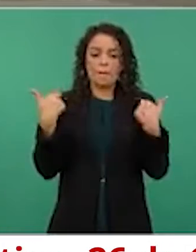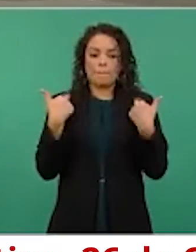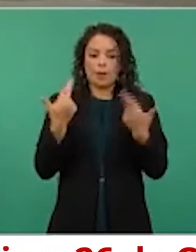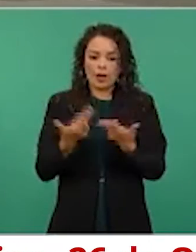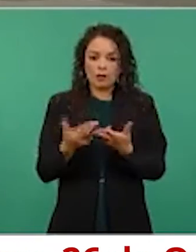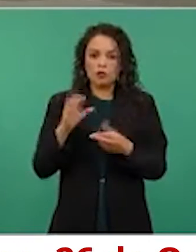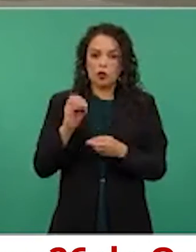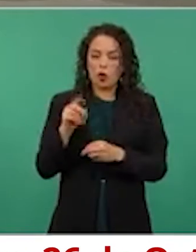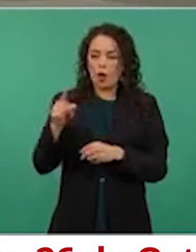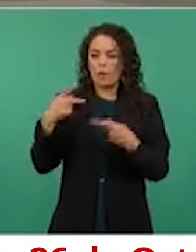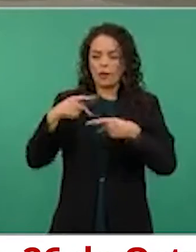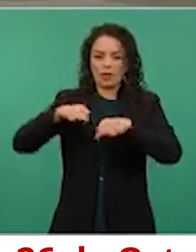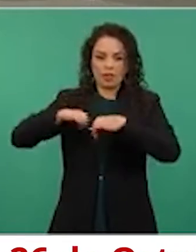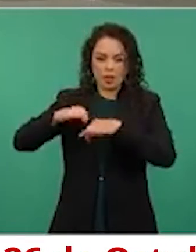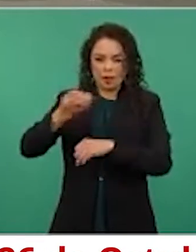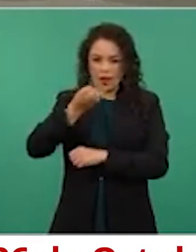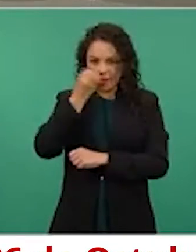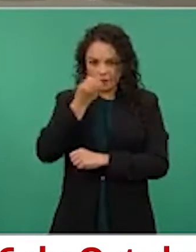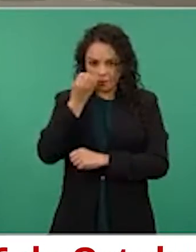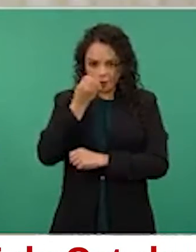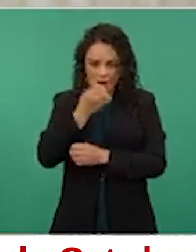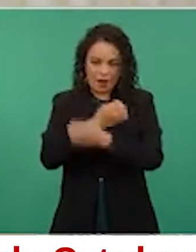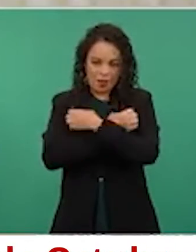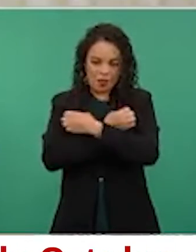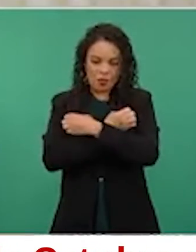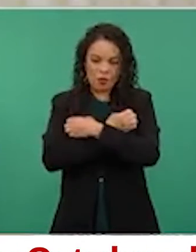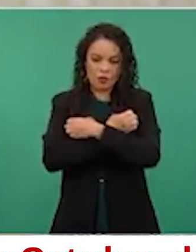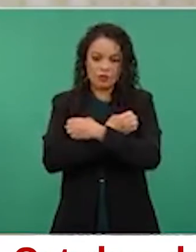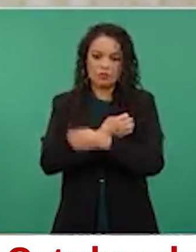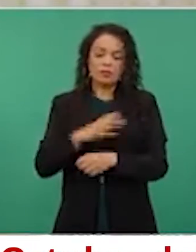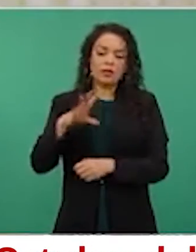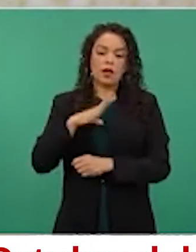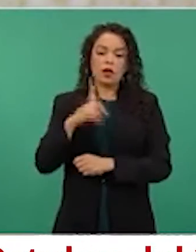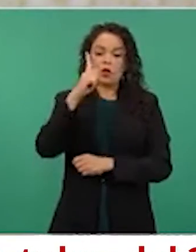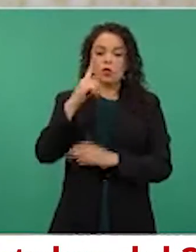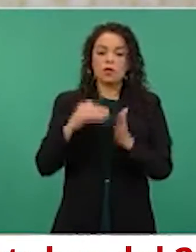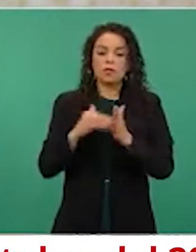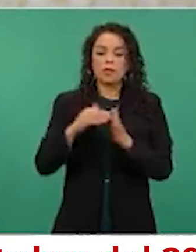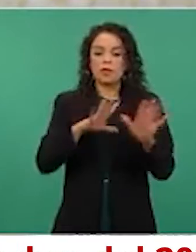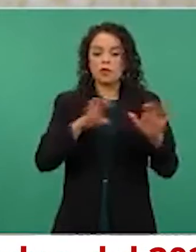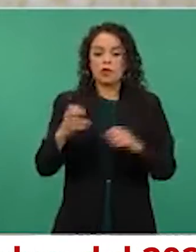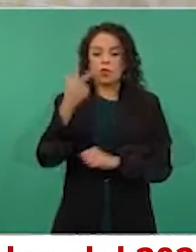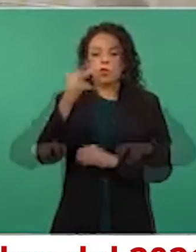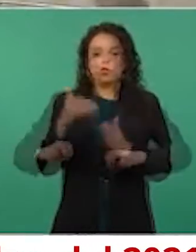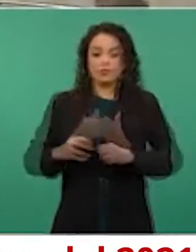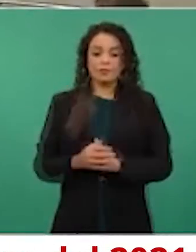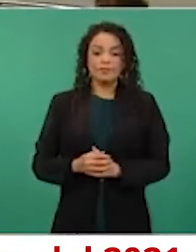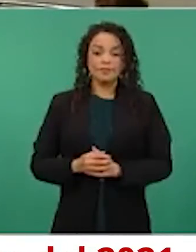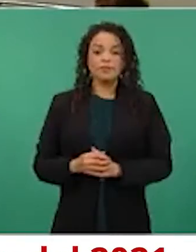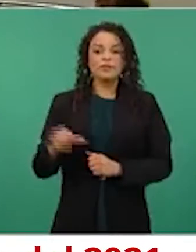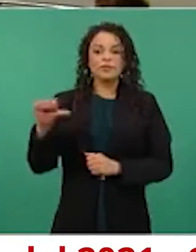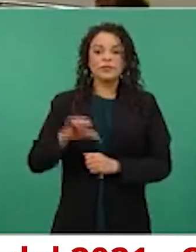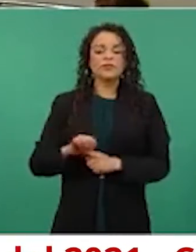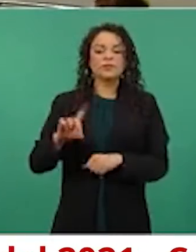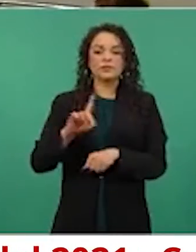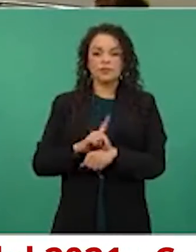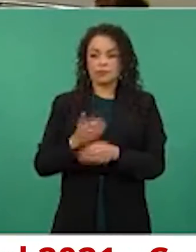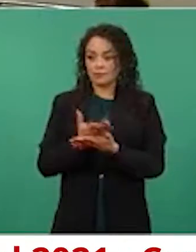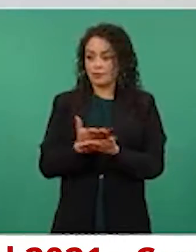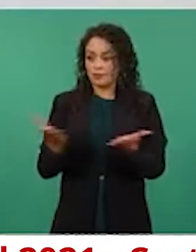tenemos ahorita una población de 1 millón 508 mil 224. Ser un público